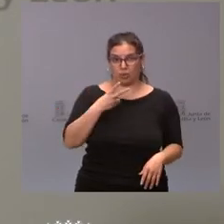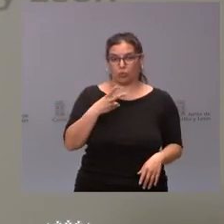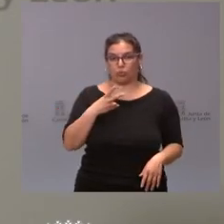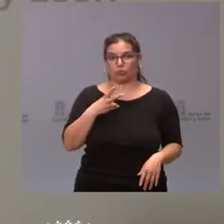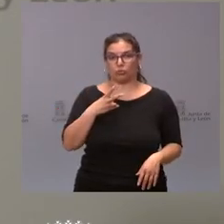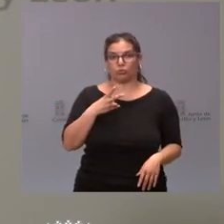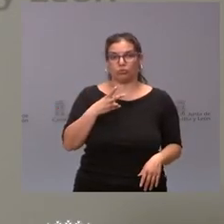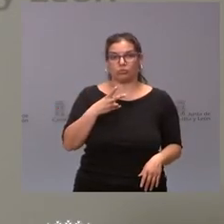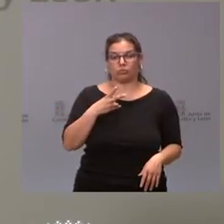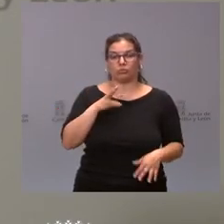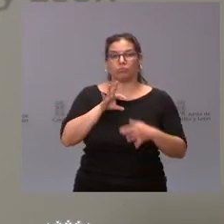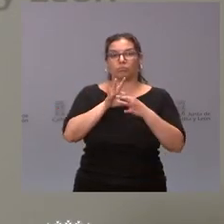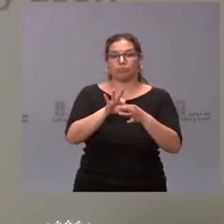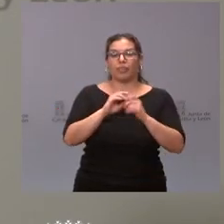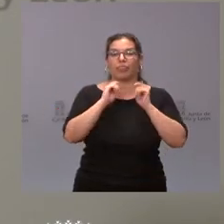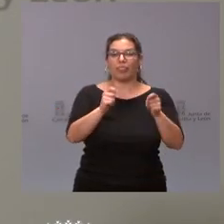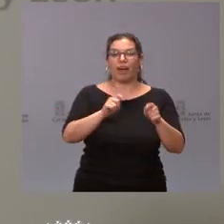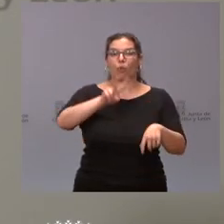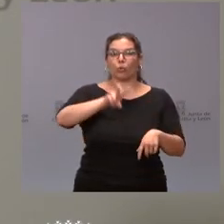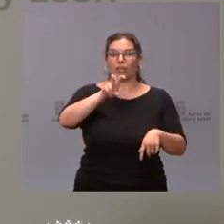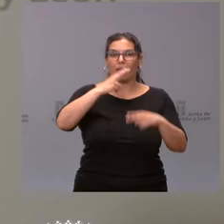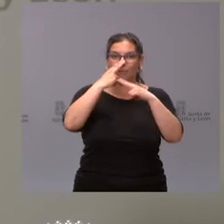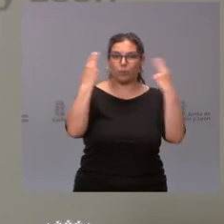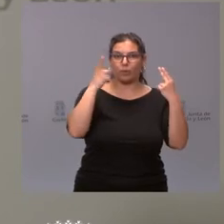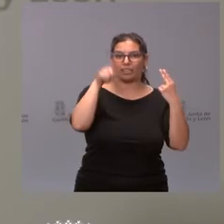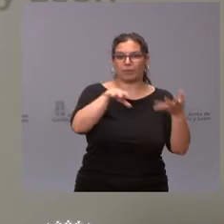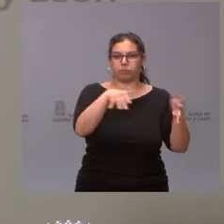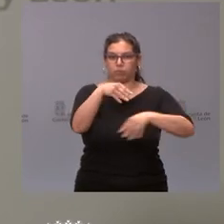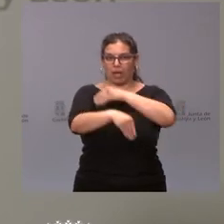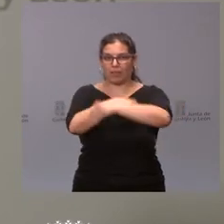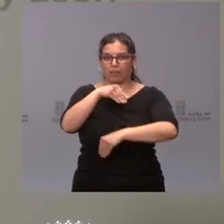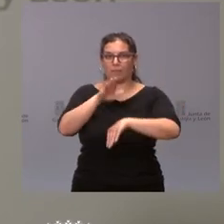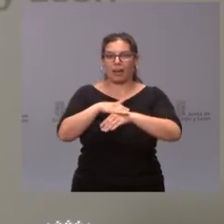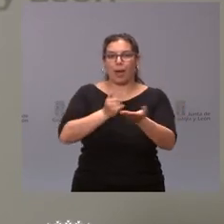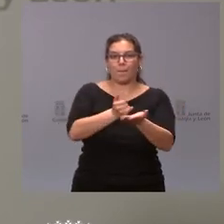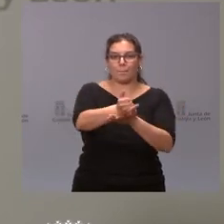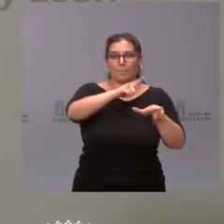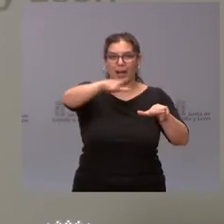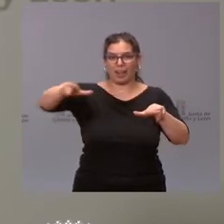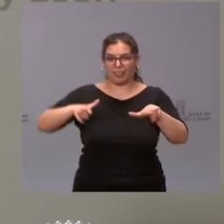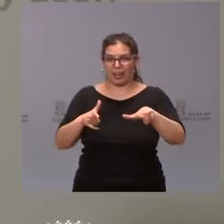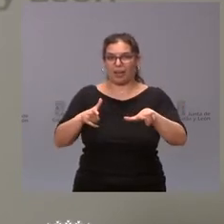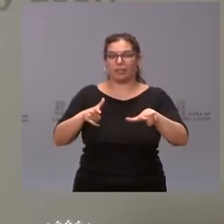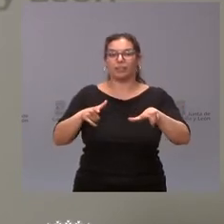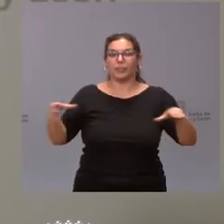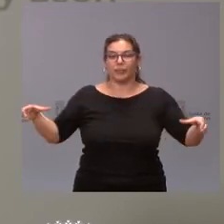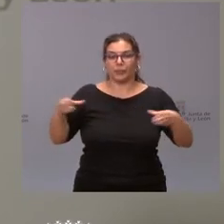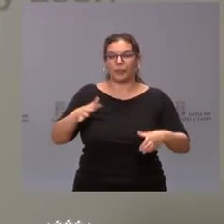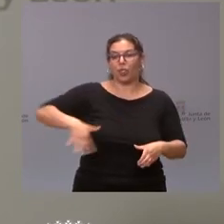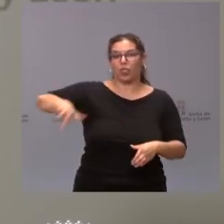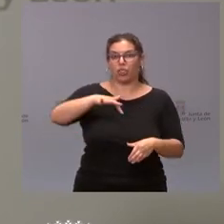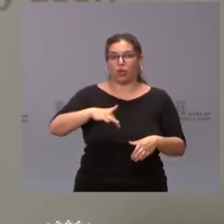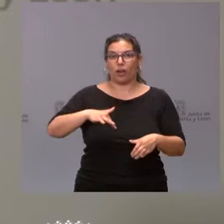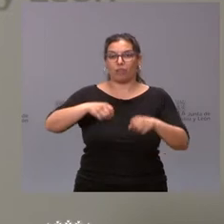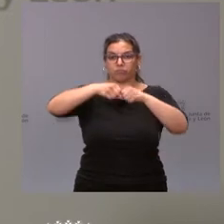relación con la declaración de utilidad pública y urgente ejecución de la concentración parcelaria de la zona regable de la ribera alta